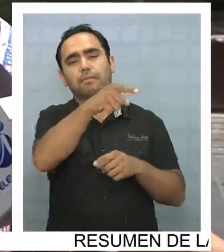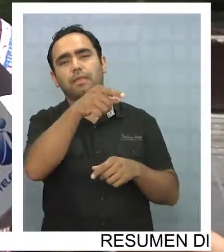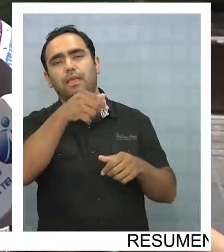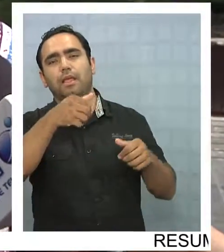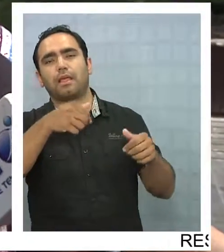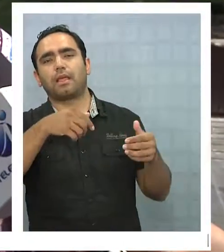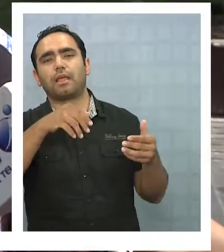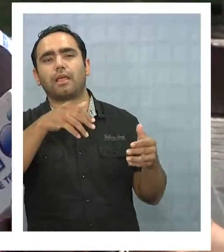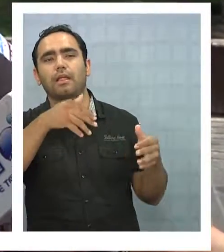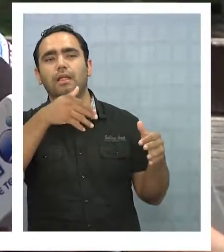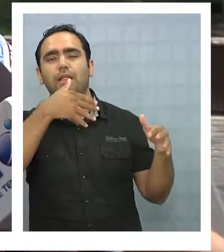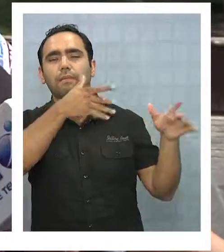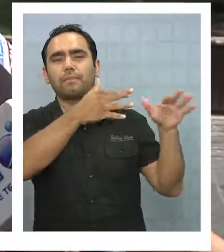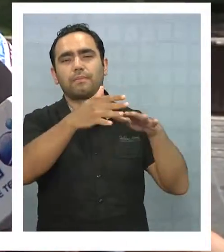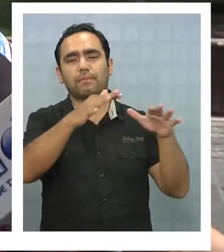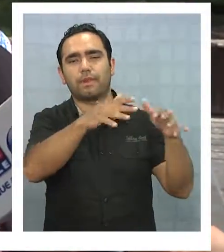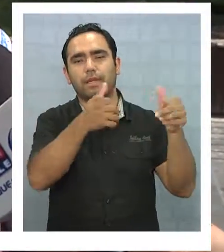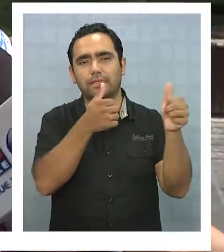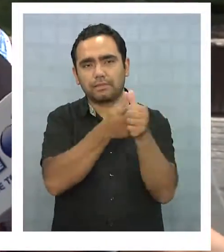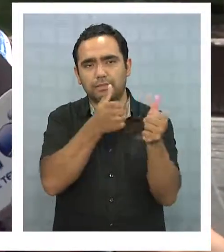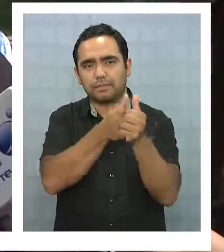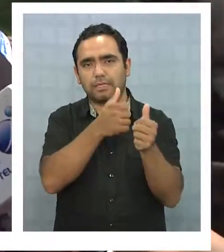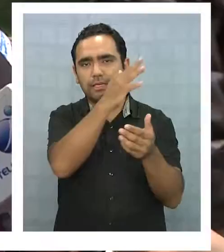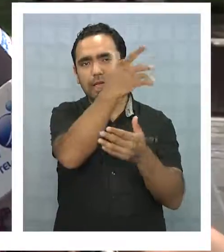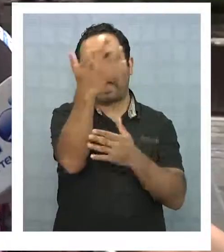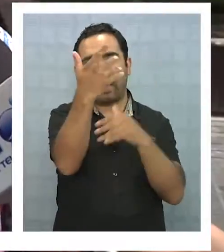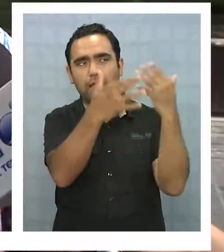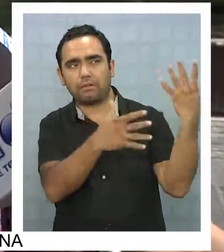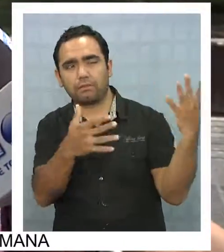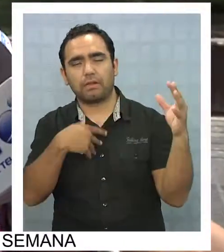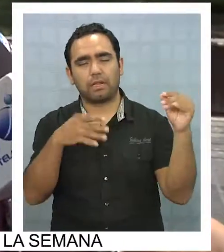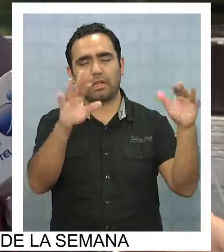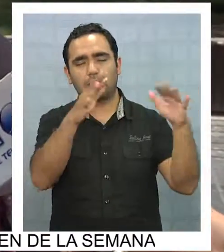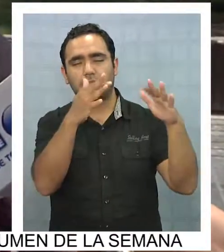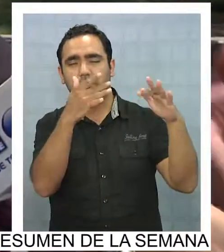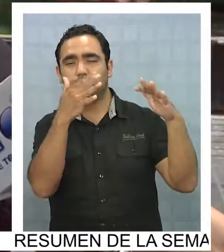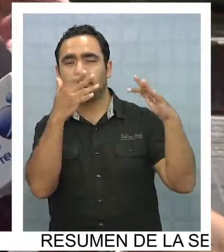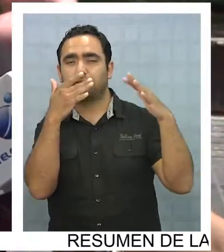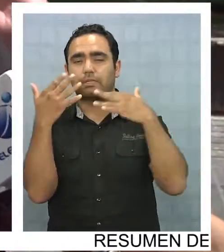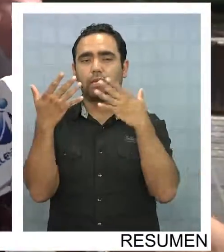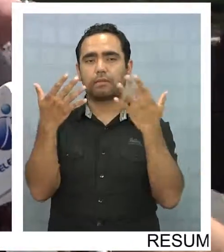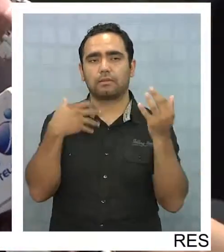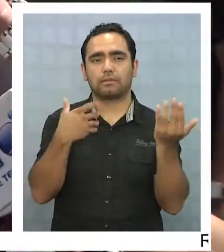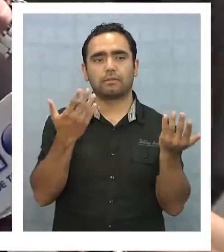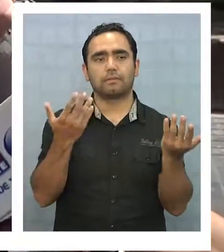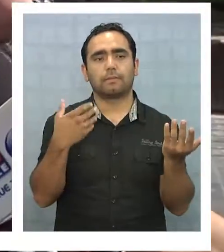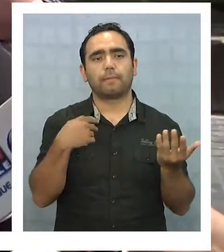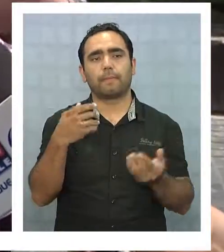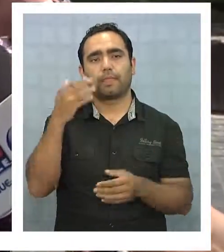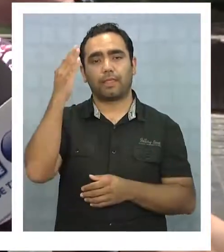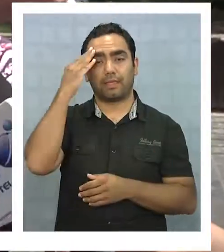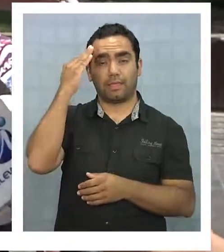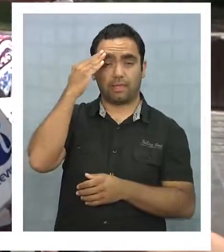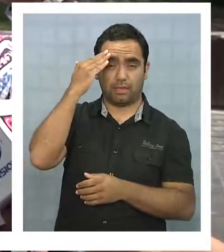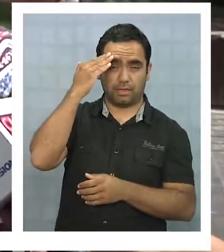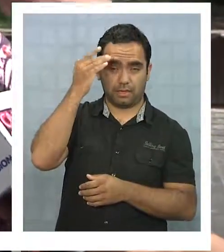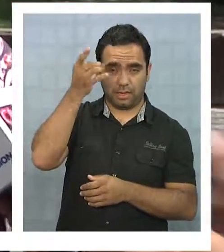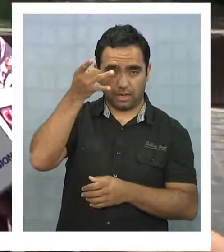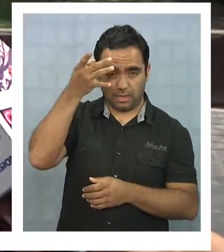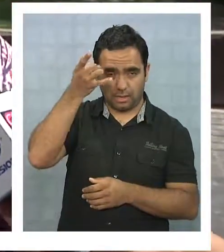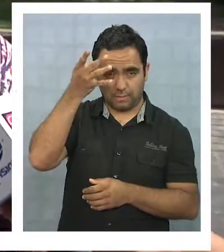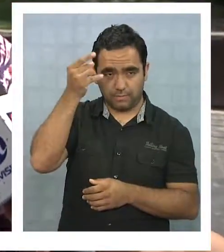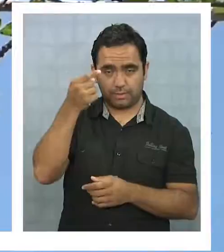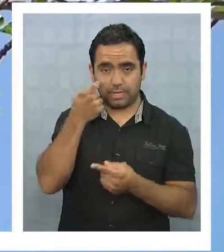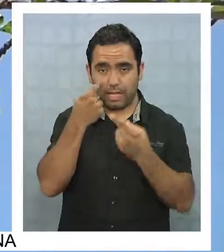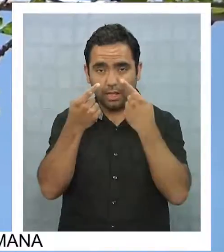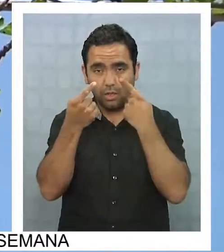son movimientos de árboles y todo eso me ha influido que esté así, toda llena de, no sé, más que nada el dolor de cabeza y la irritación